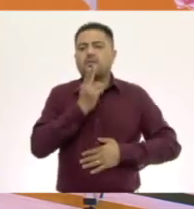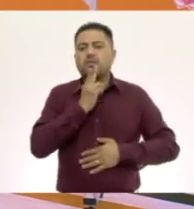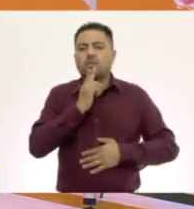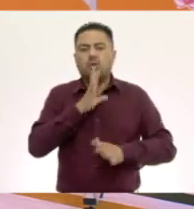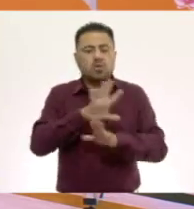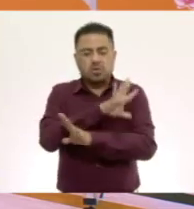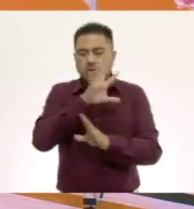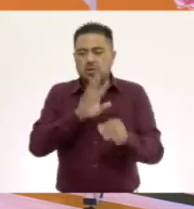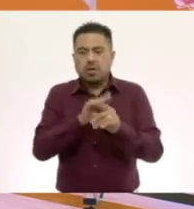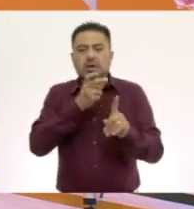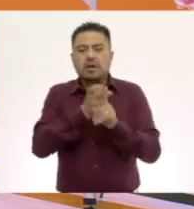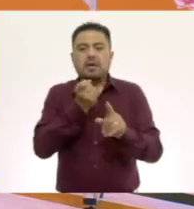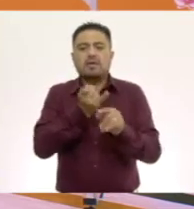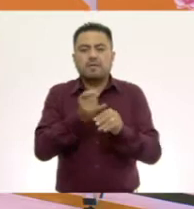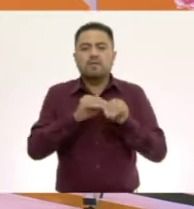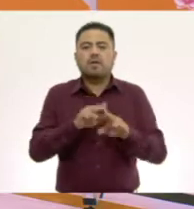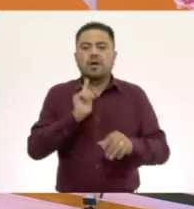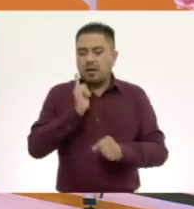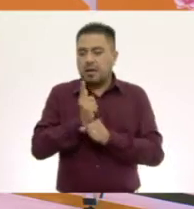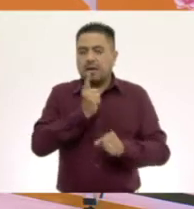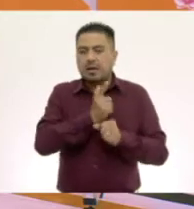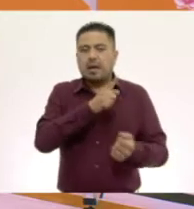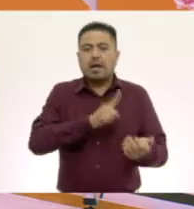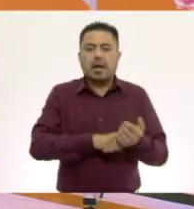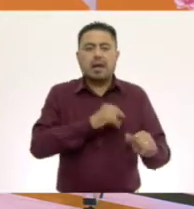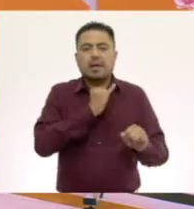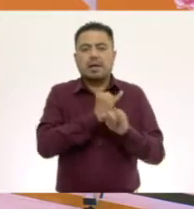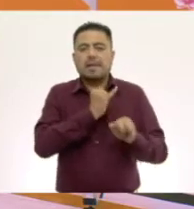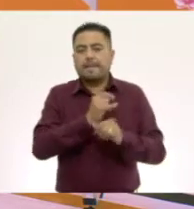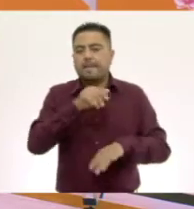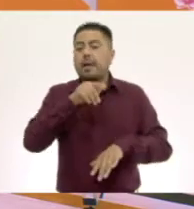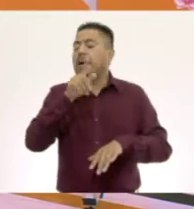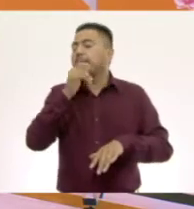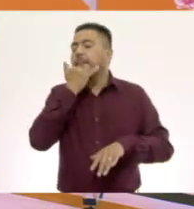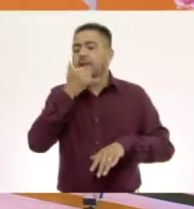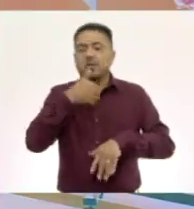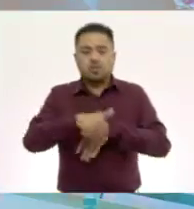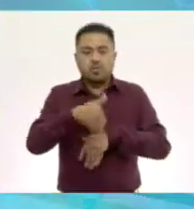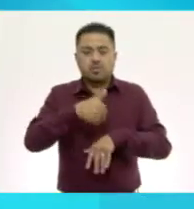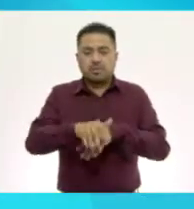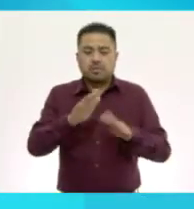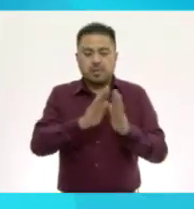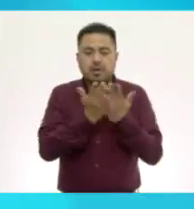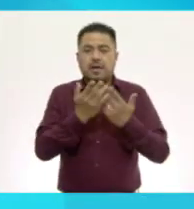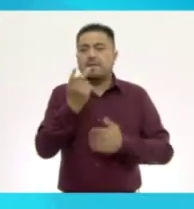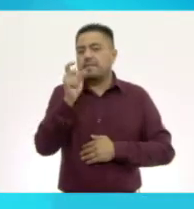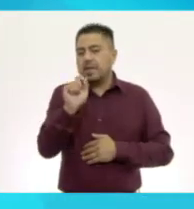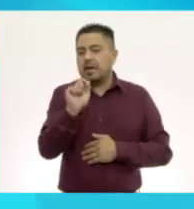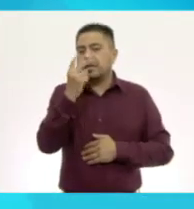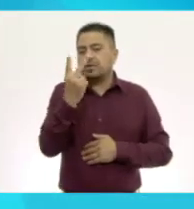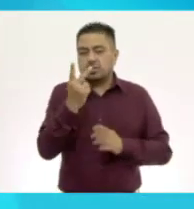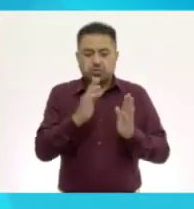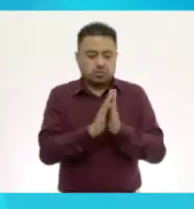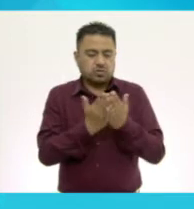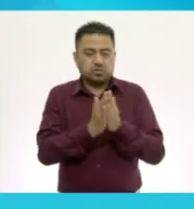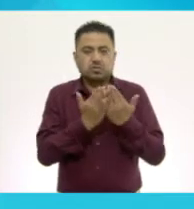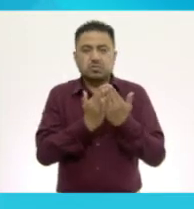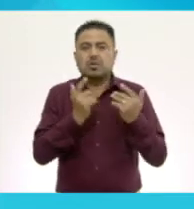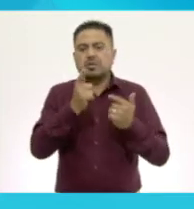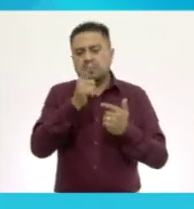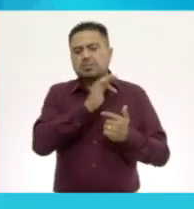Toda esta información la vamos a encontrar en la página 22 del libro del Conocimiento del Medio por si quieres